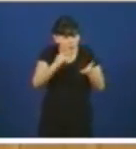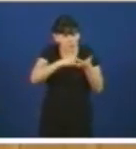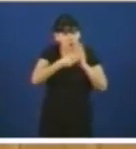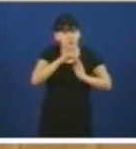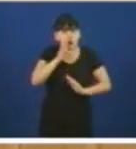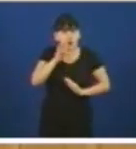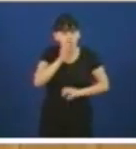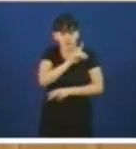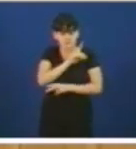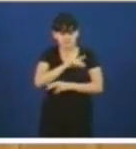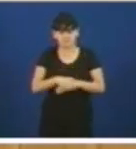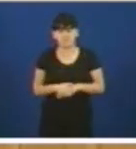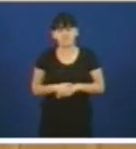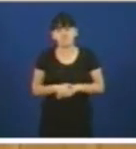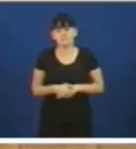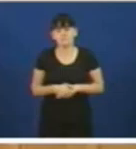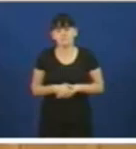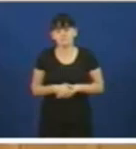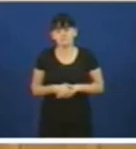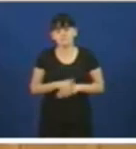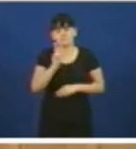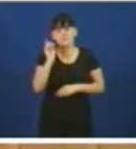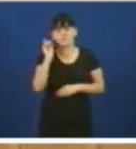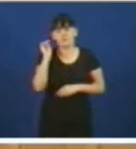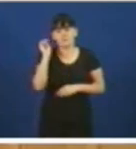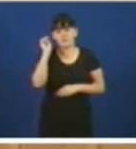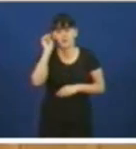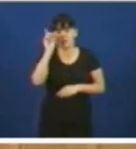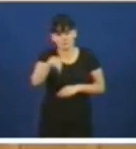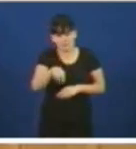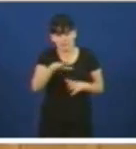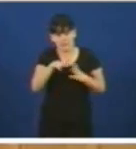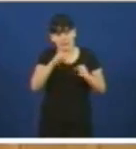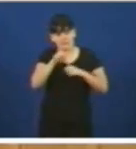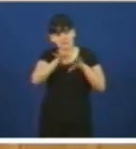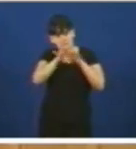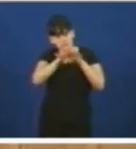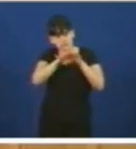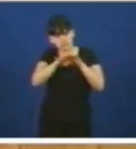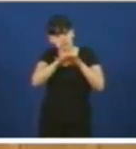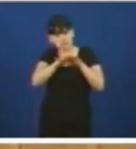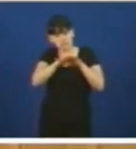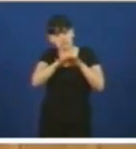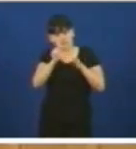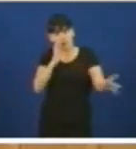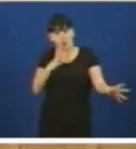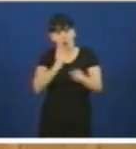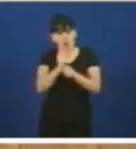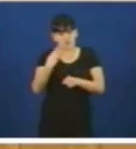a pesar desacreditou-se intencionadamente este estudo presentado polo goberno galego